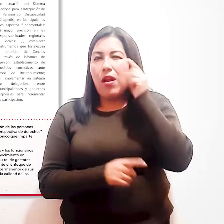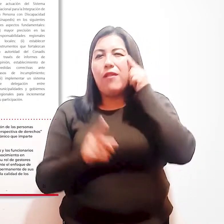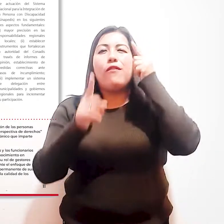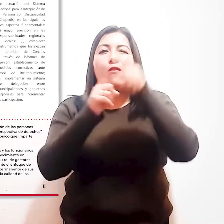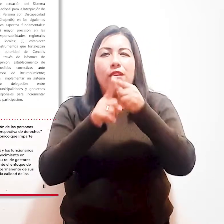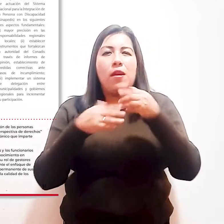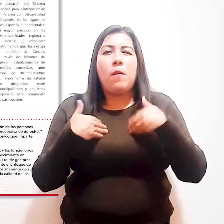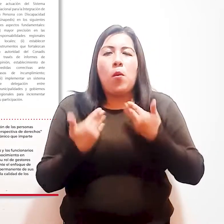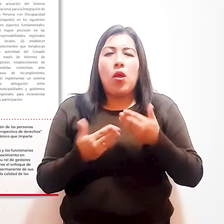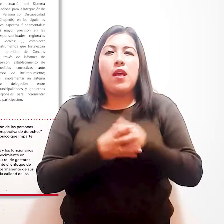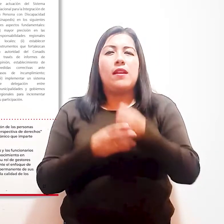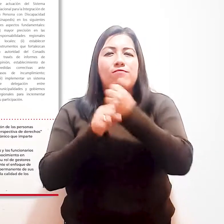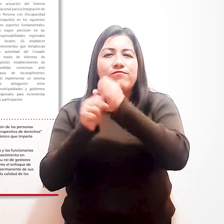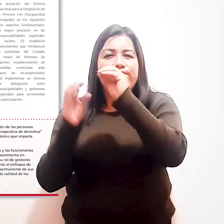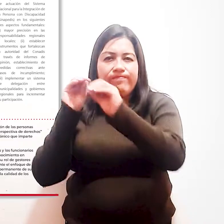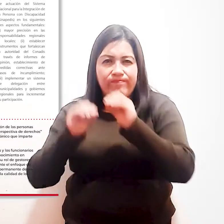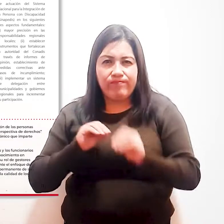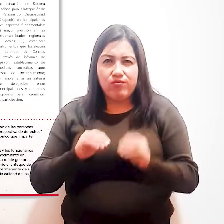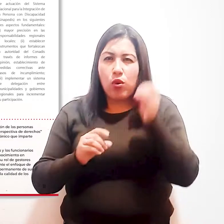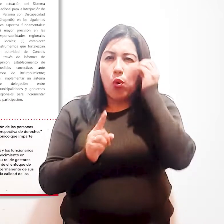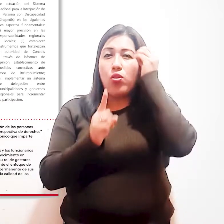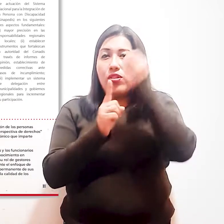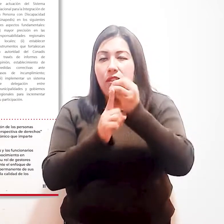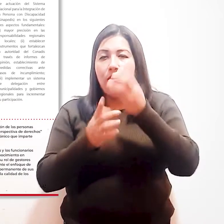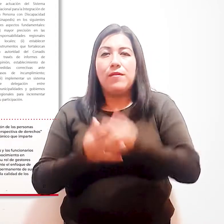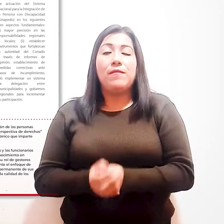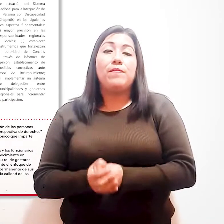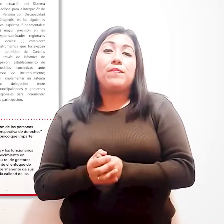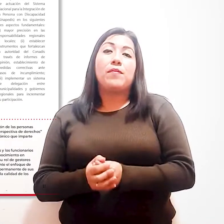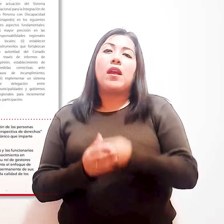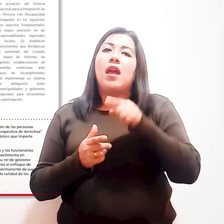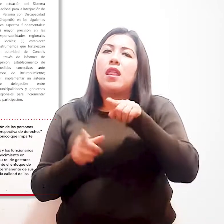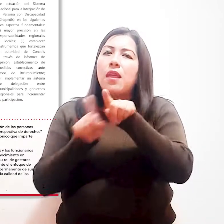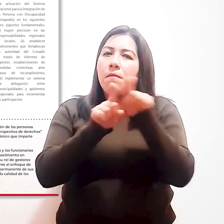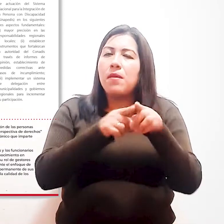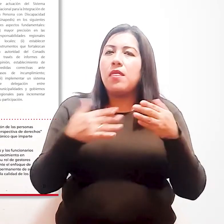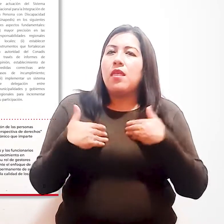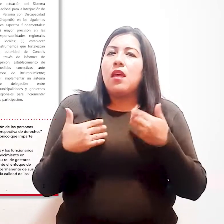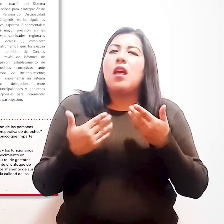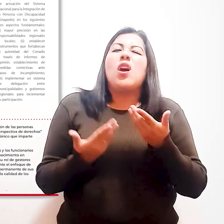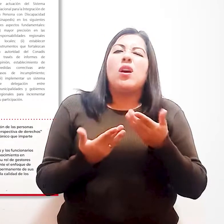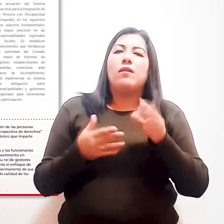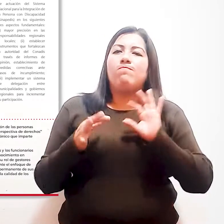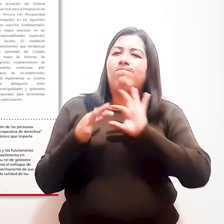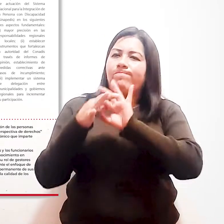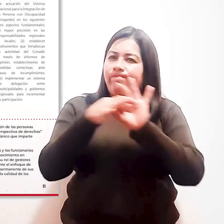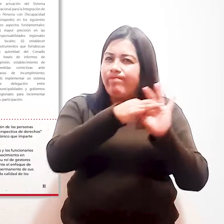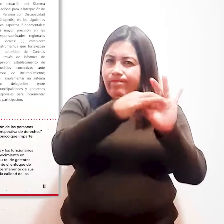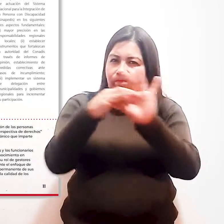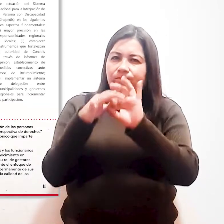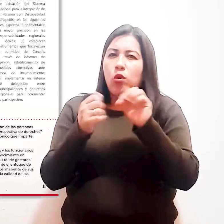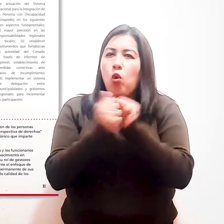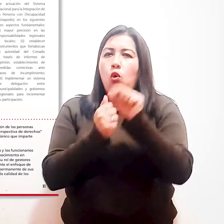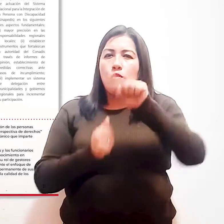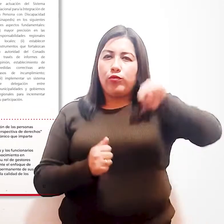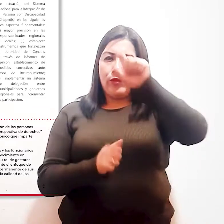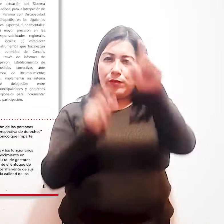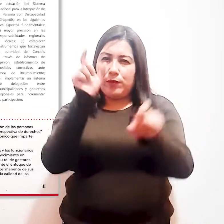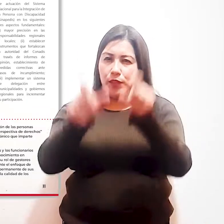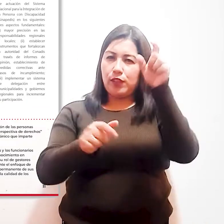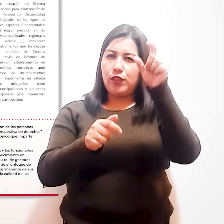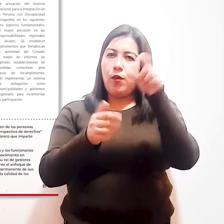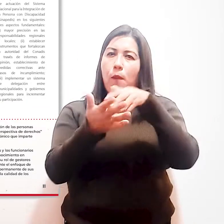que la construcción de los objetivos, lineamientos y servicios vayan en sintonía con las necesidades vitales de esta población